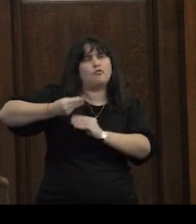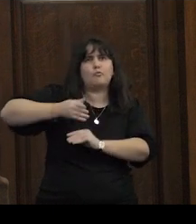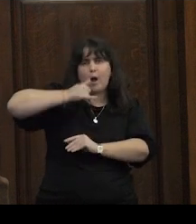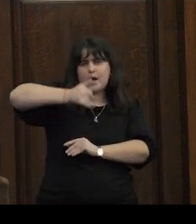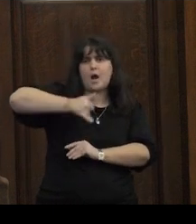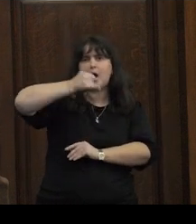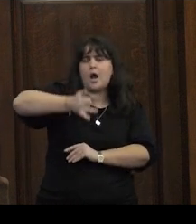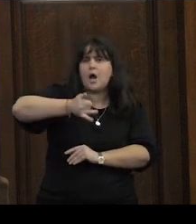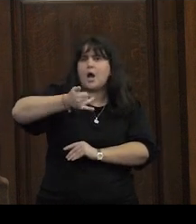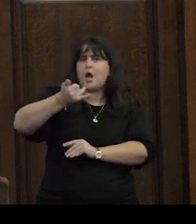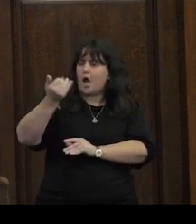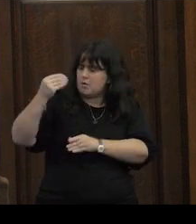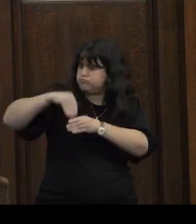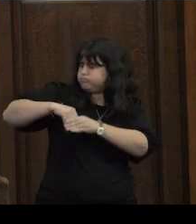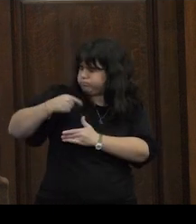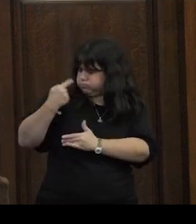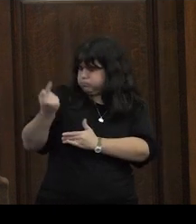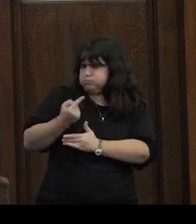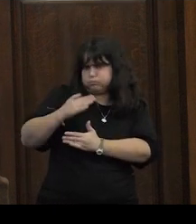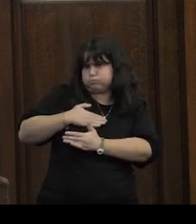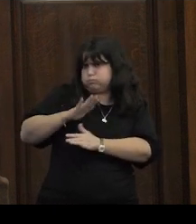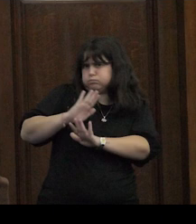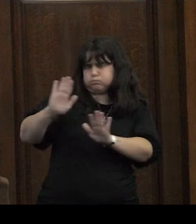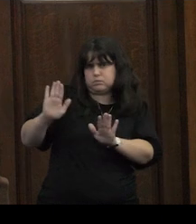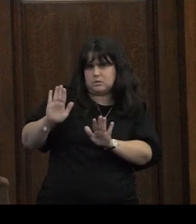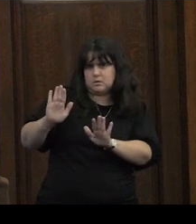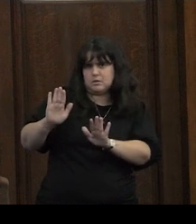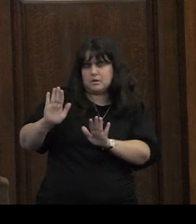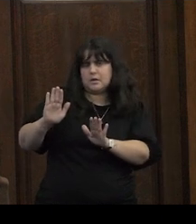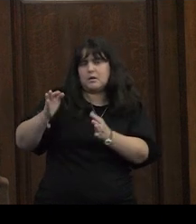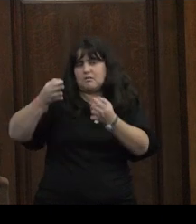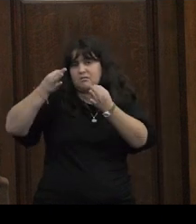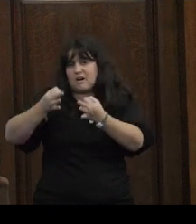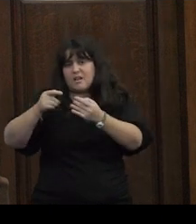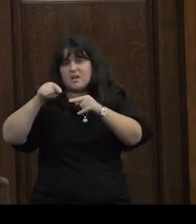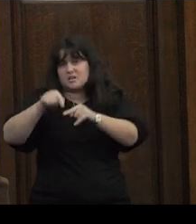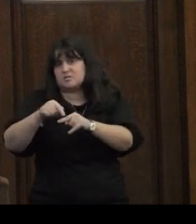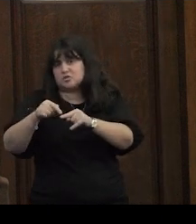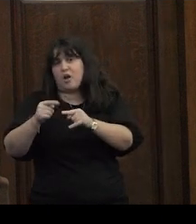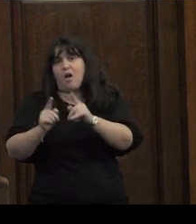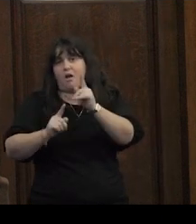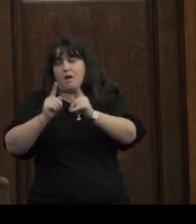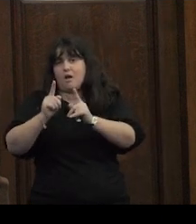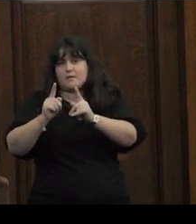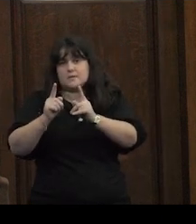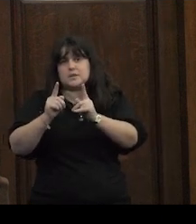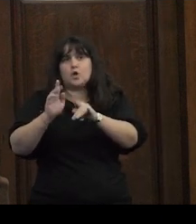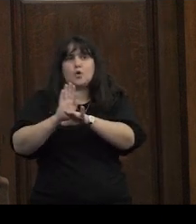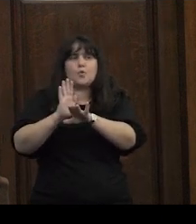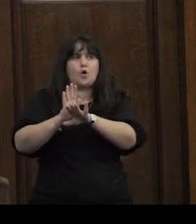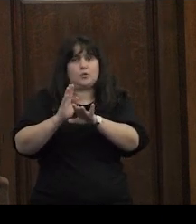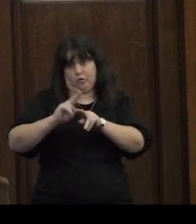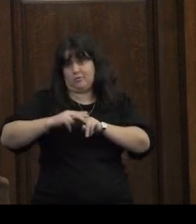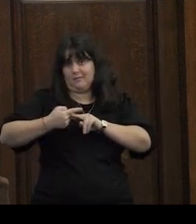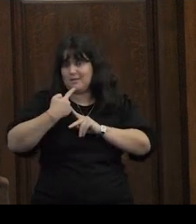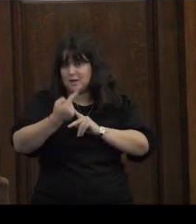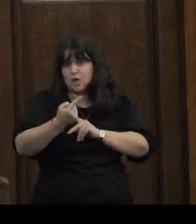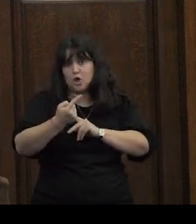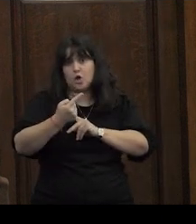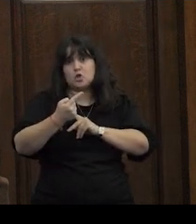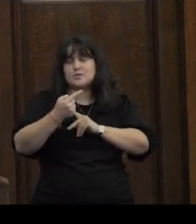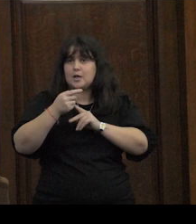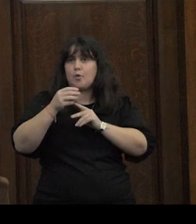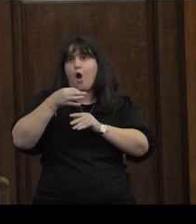queda encerrada en un individualismo causalista que se plantea muchas veces desde insisto